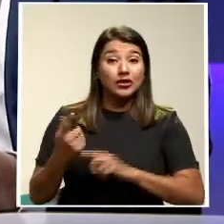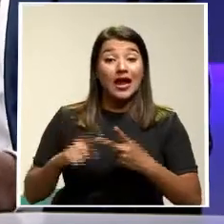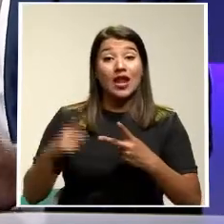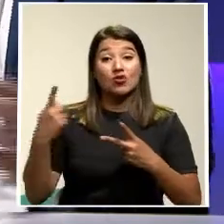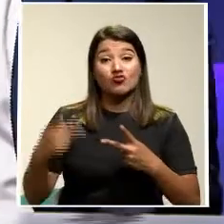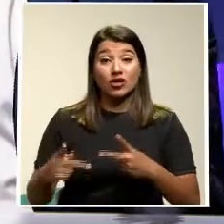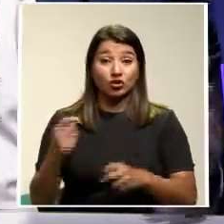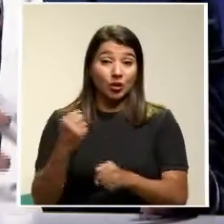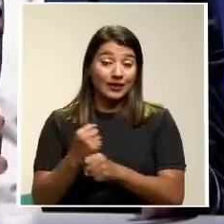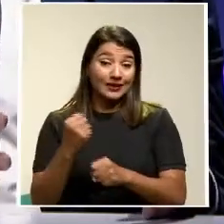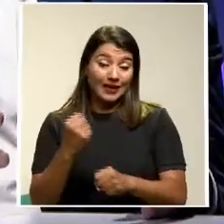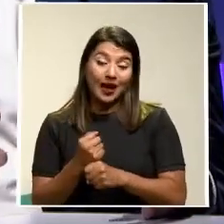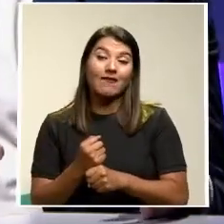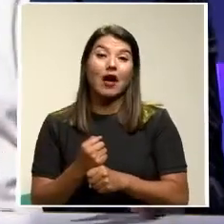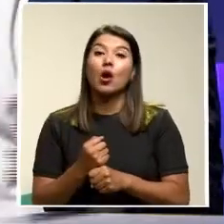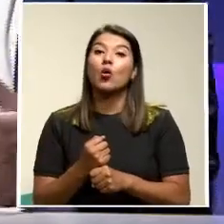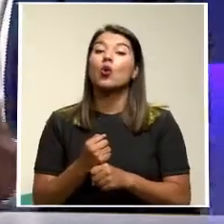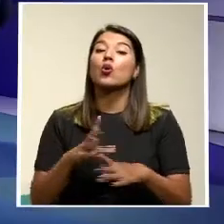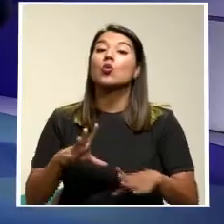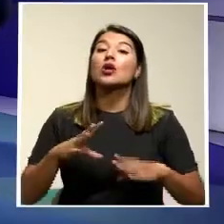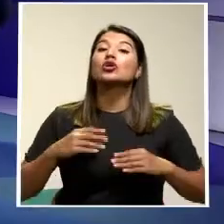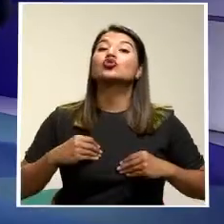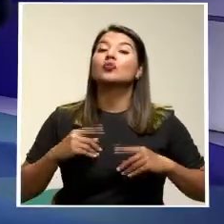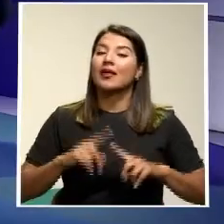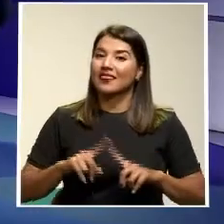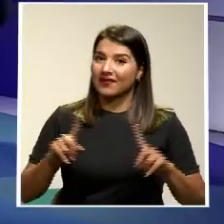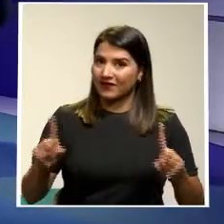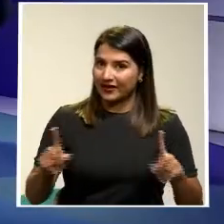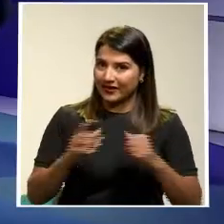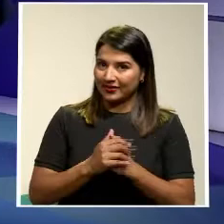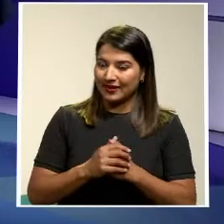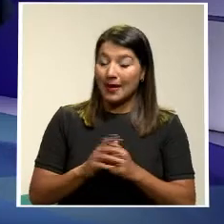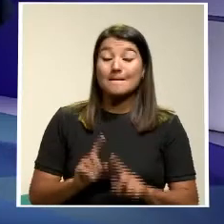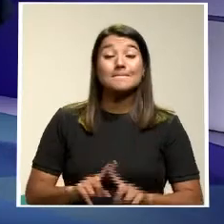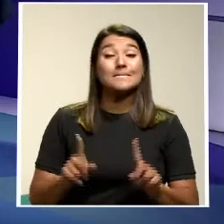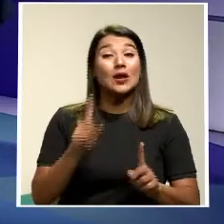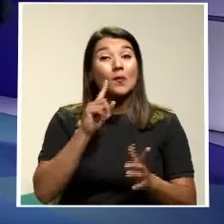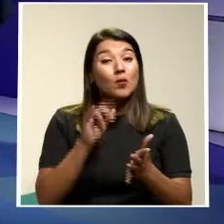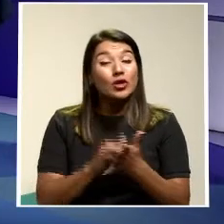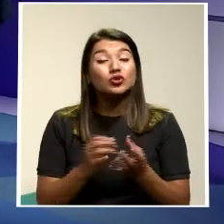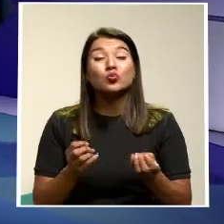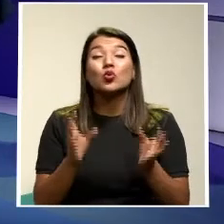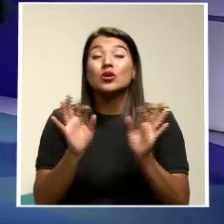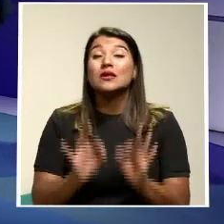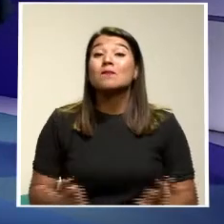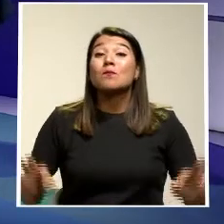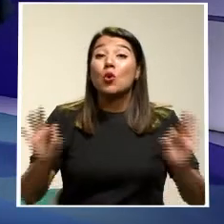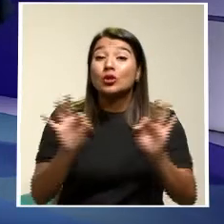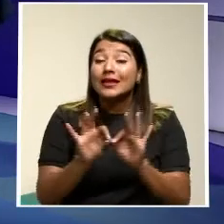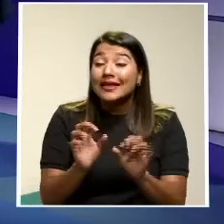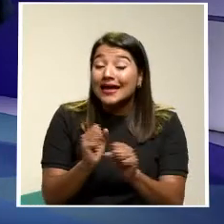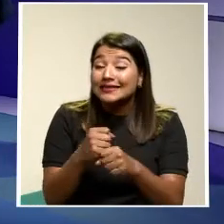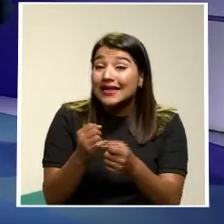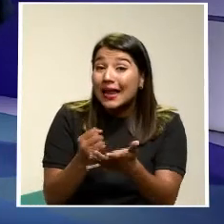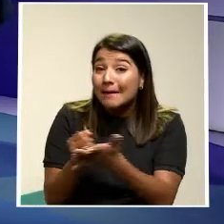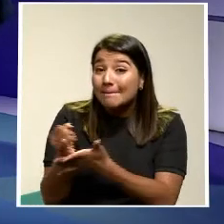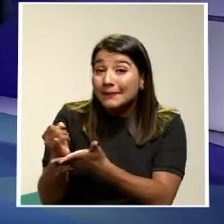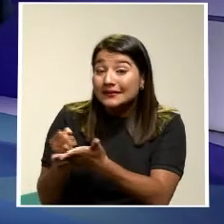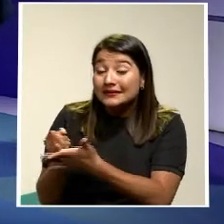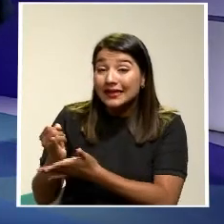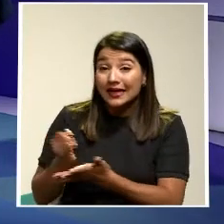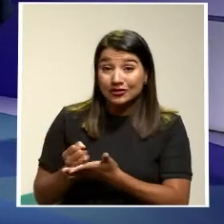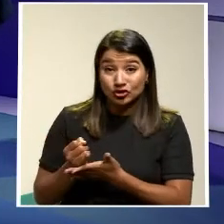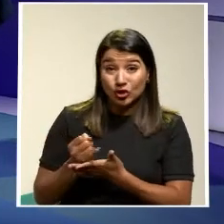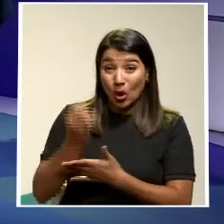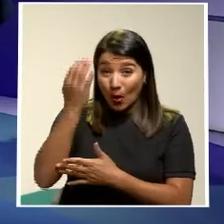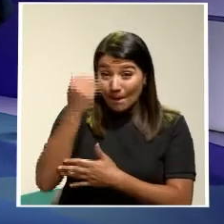asumen De distinta manera Que fuera una relación laboral Por eso es Es importante Hacer este estudio De campo Porque la particularidad De